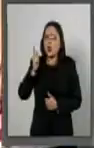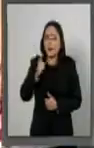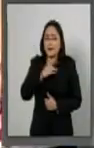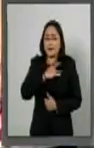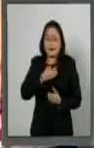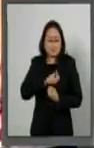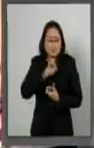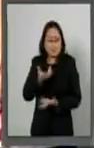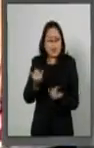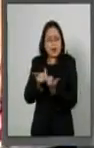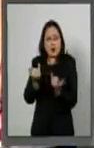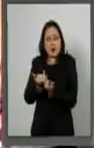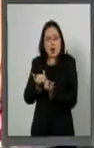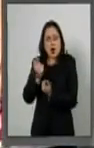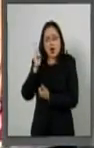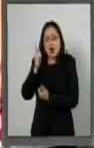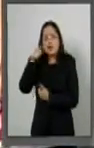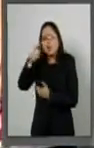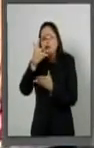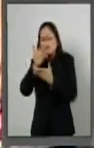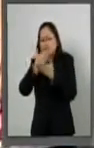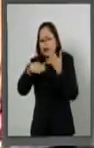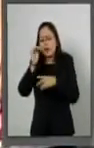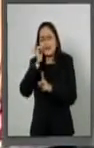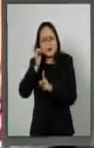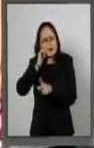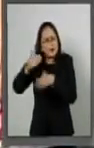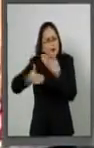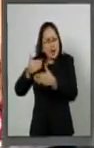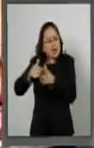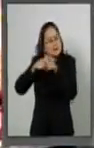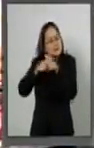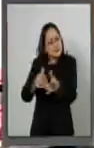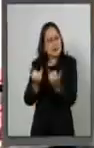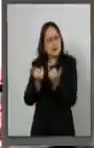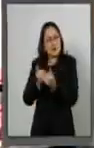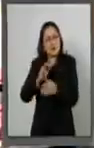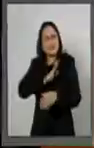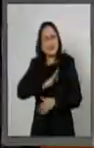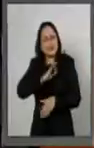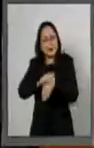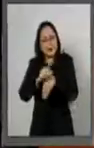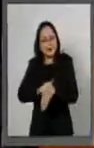corazón que triunfes como siempre lo has hecho. Felicidades, amigo.